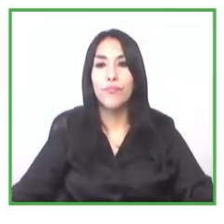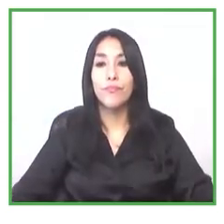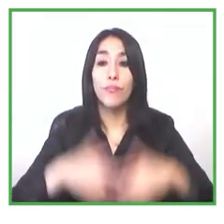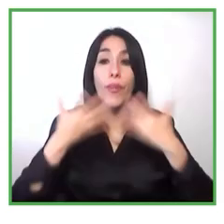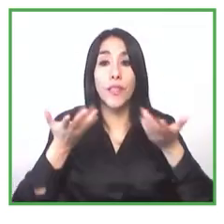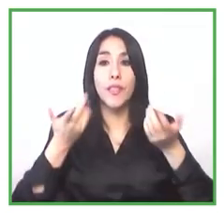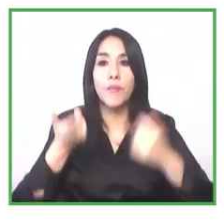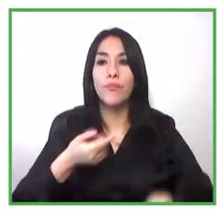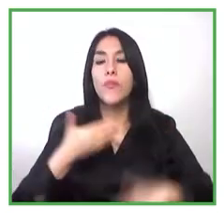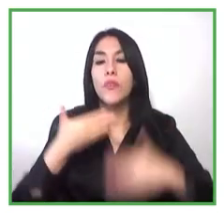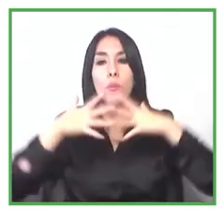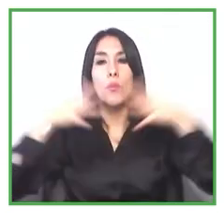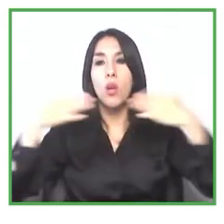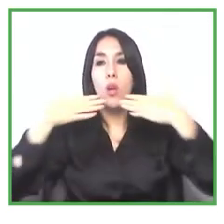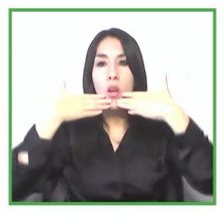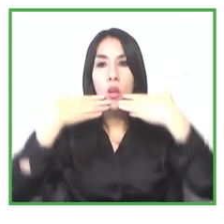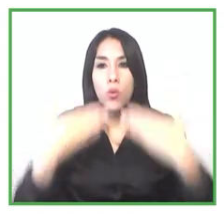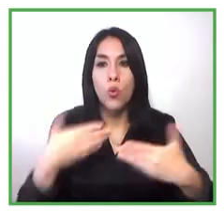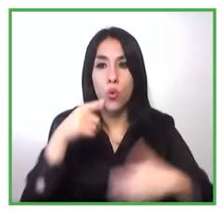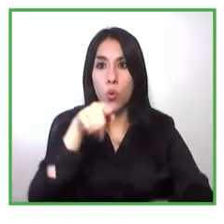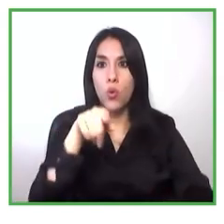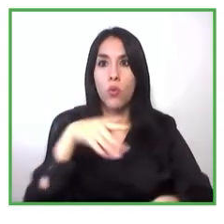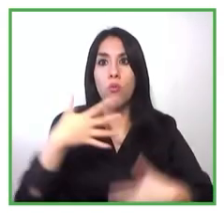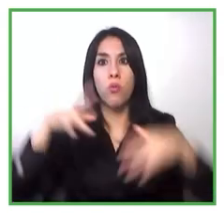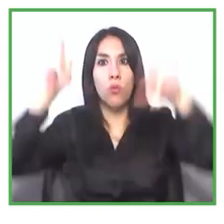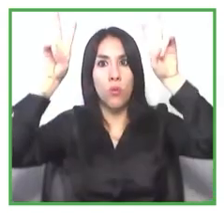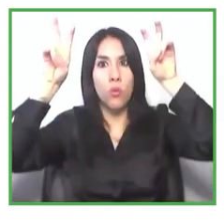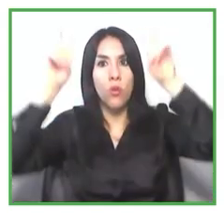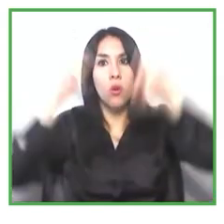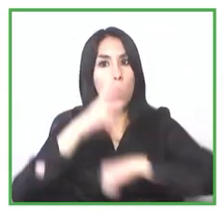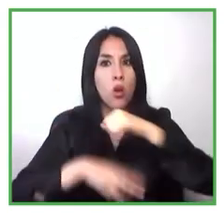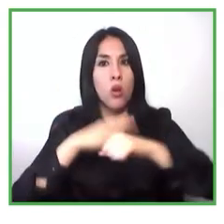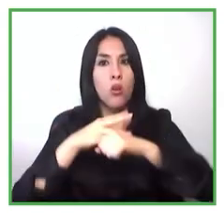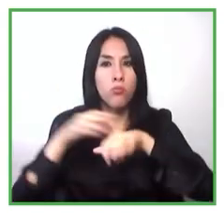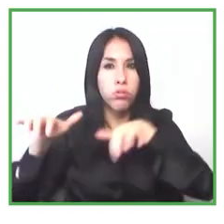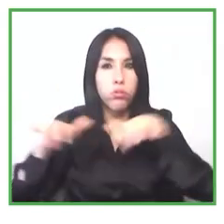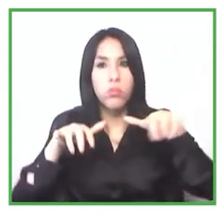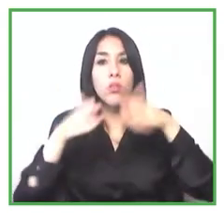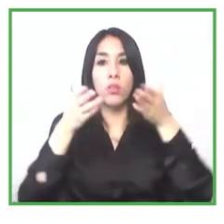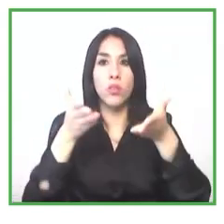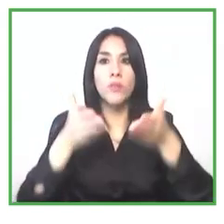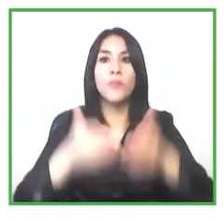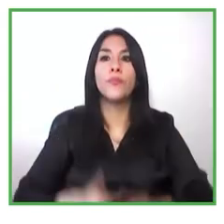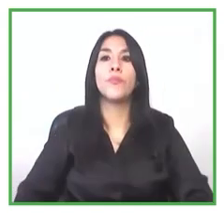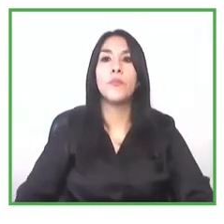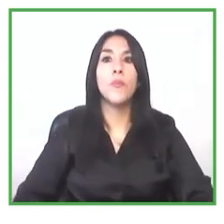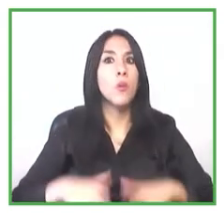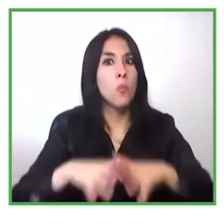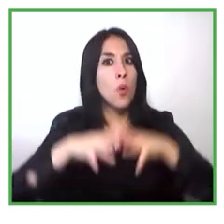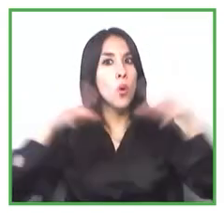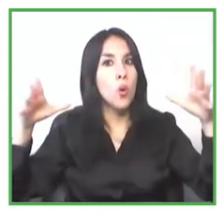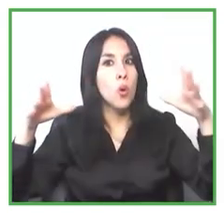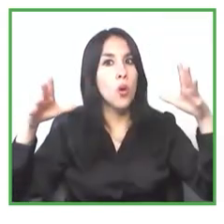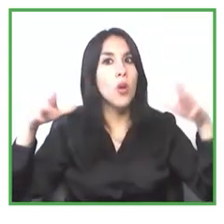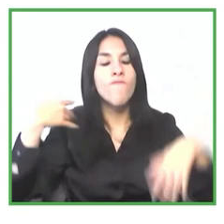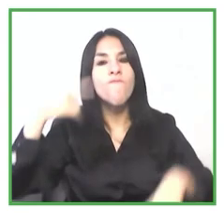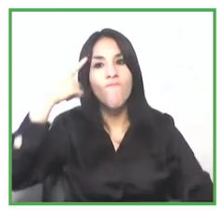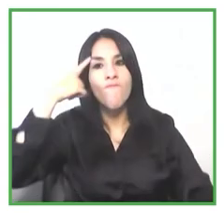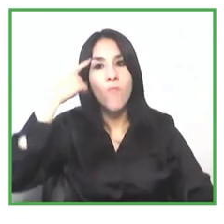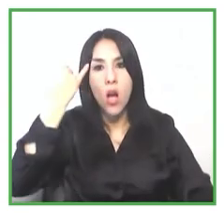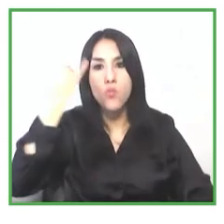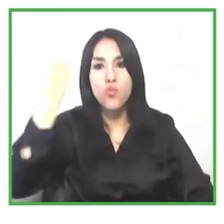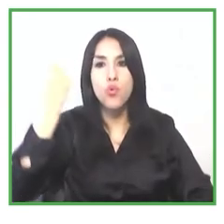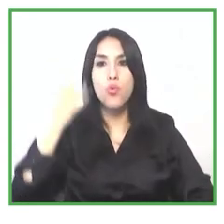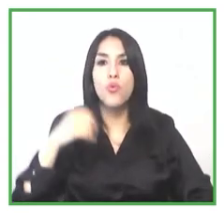trae grandes perspectivas en términos de lo que se puede hacer deslocalizado de trabajo con la población esto que cuentas de nuevos